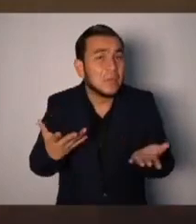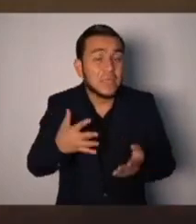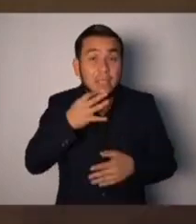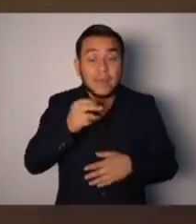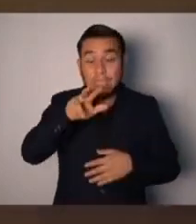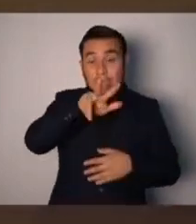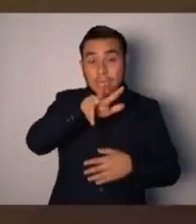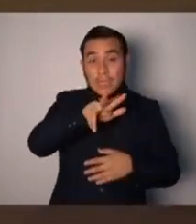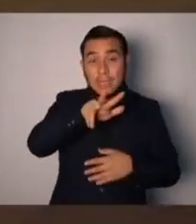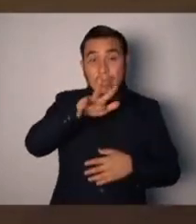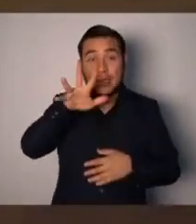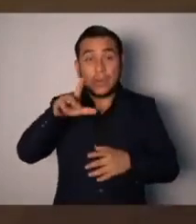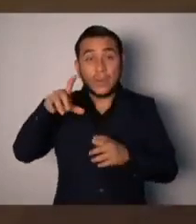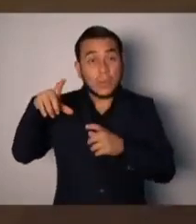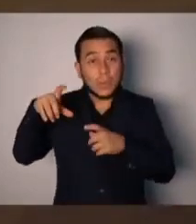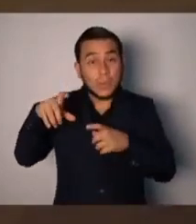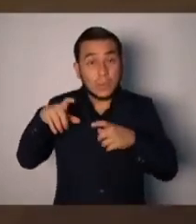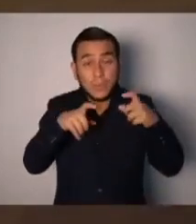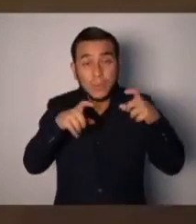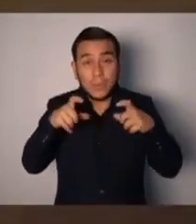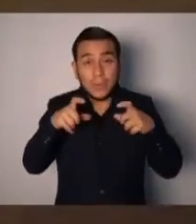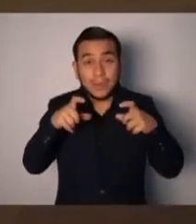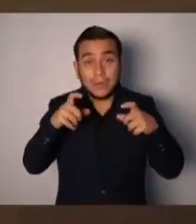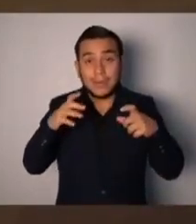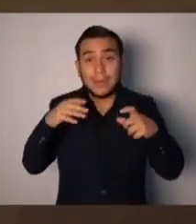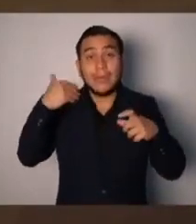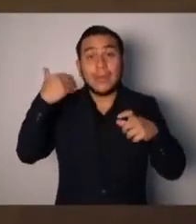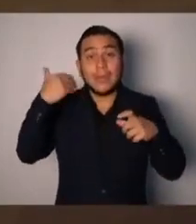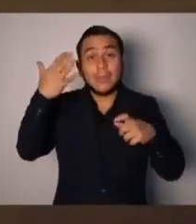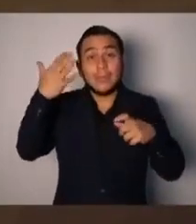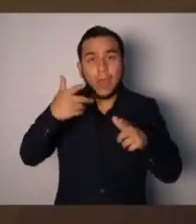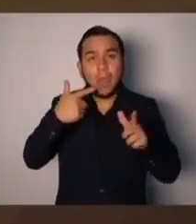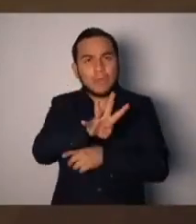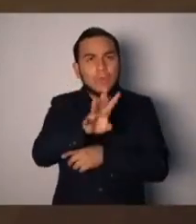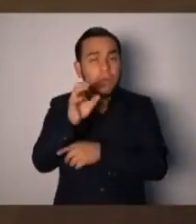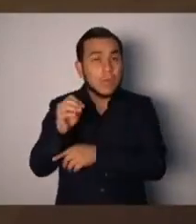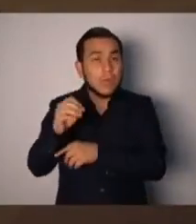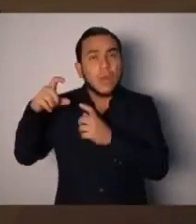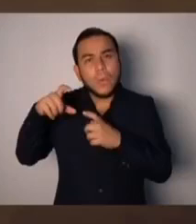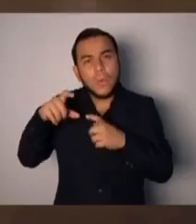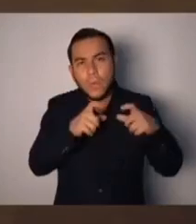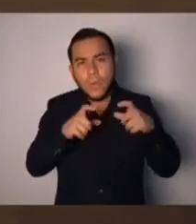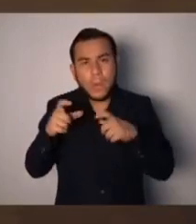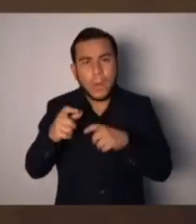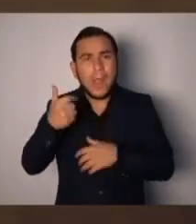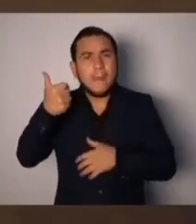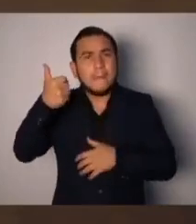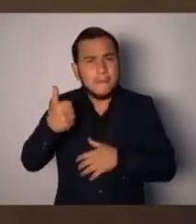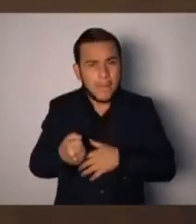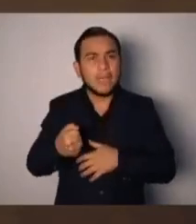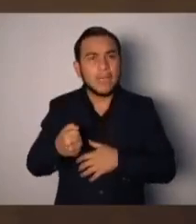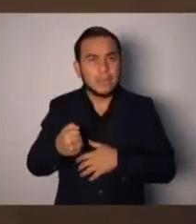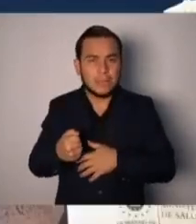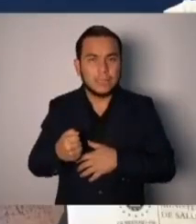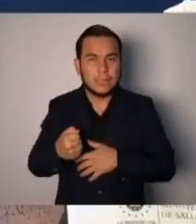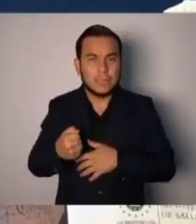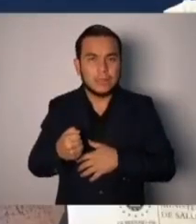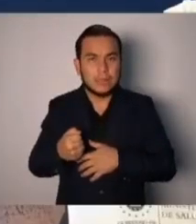años nació después. Alguien de 40 años, que había tenido unos meses. Gracias. Gracias. Gracias ver